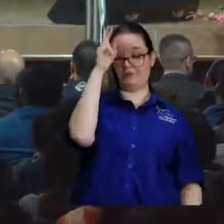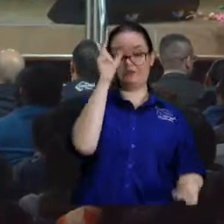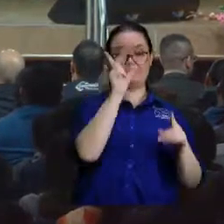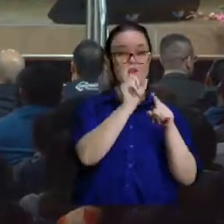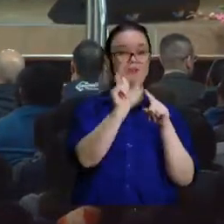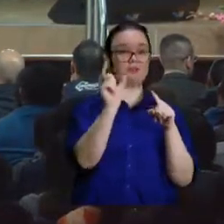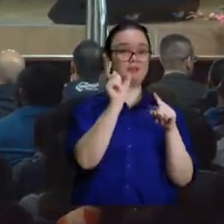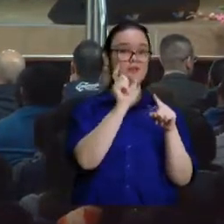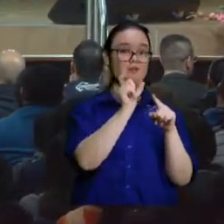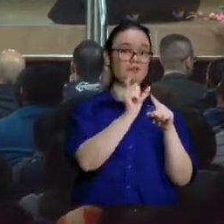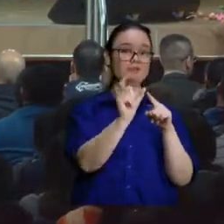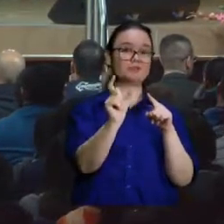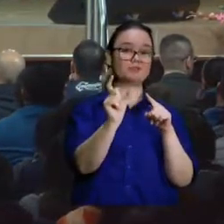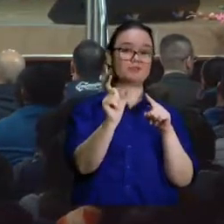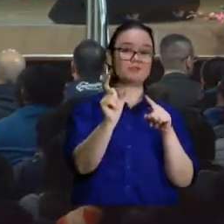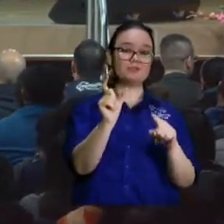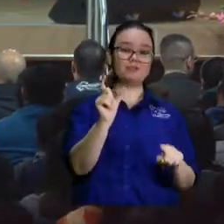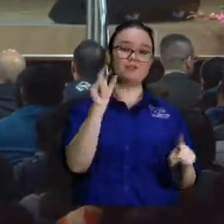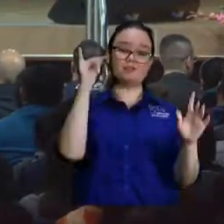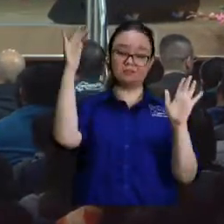es caer en manos de un Dios vivo